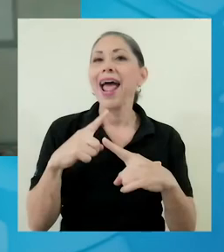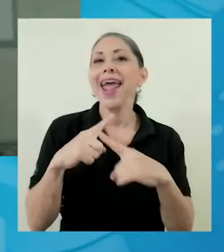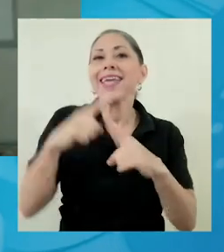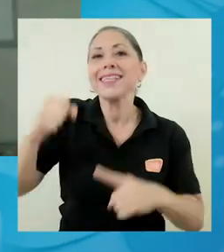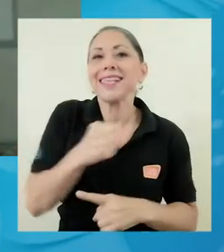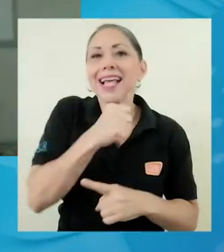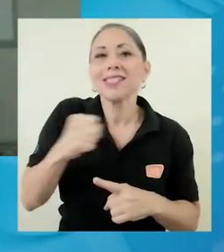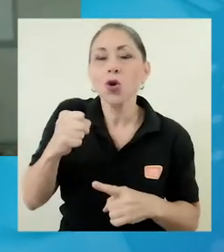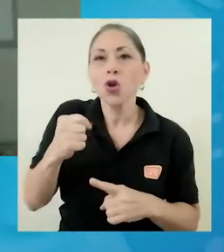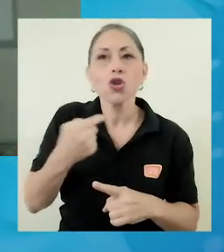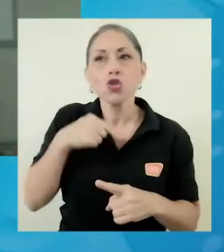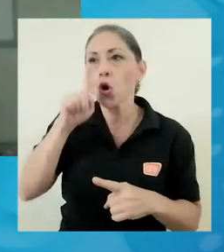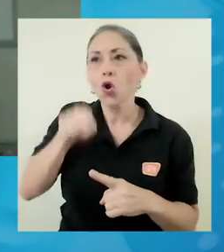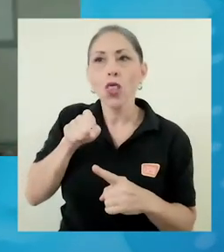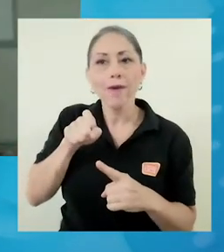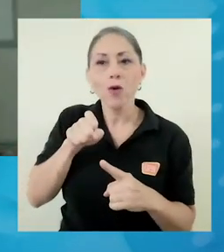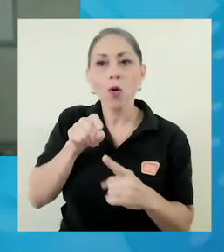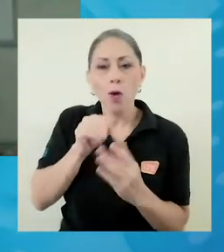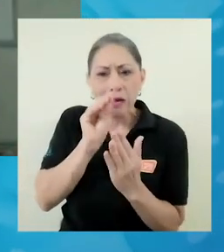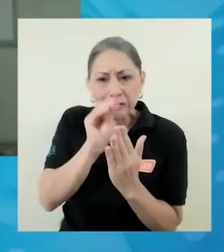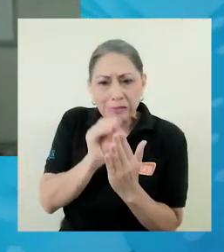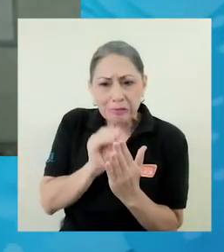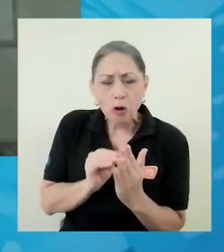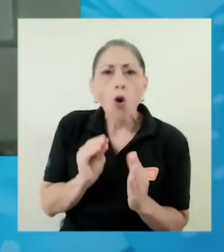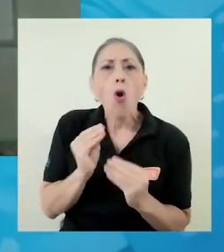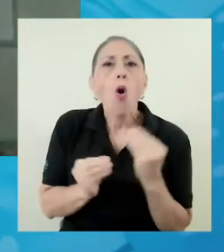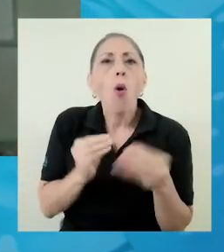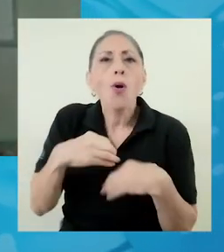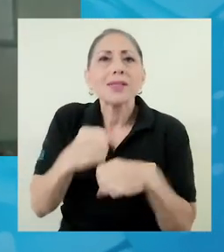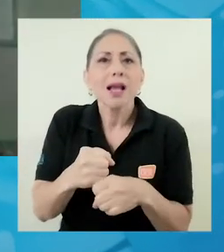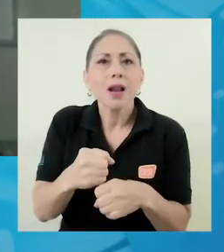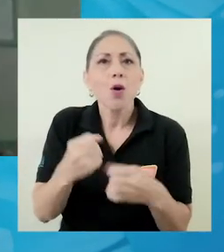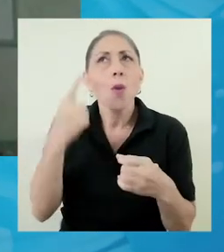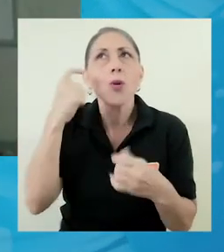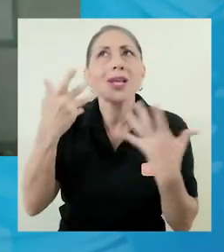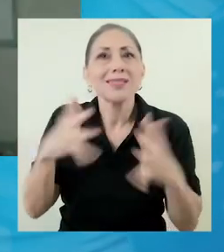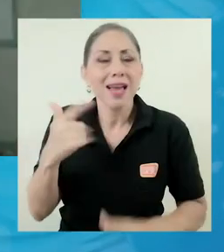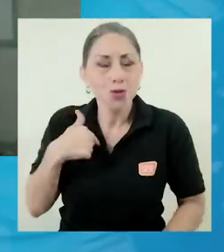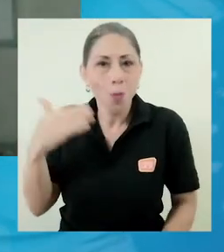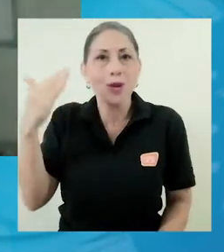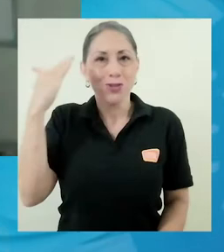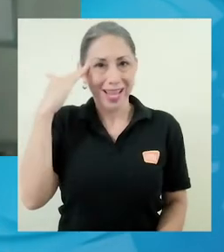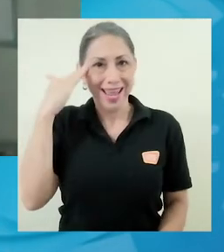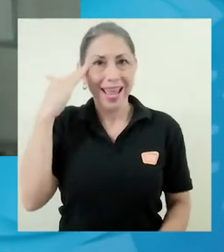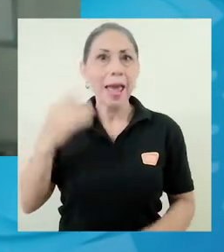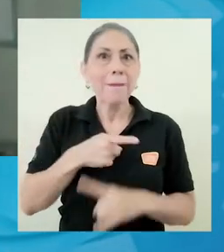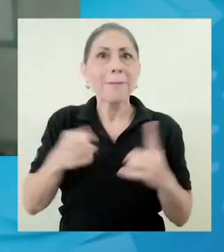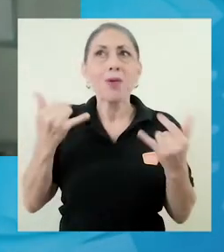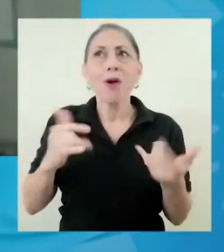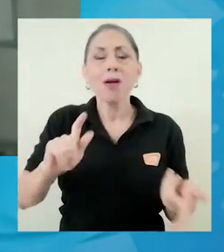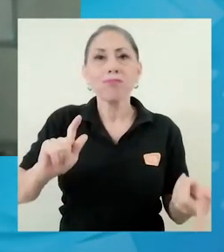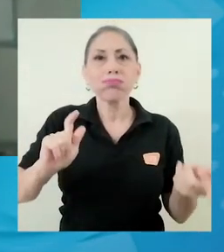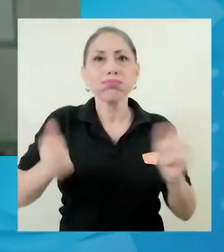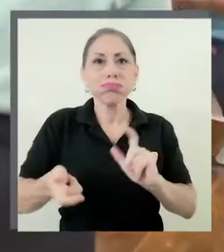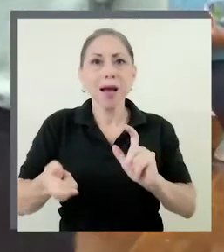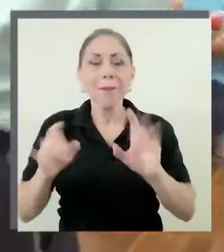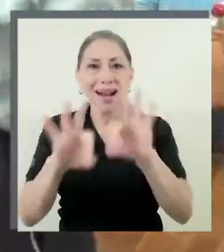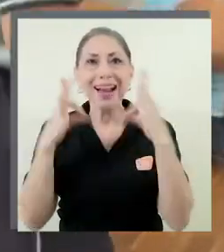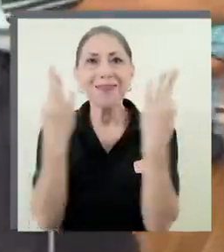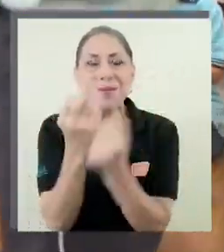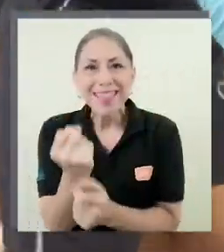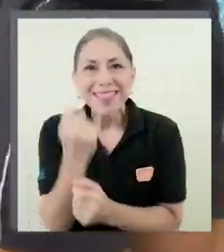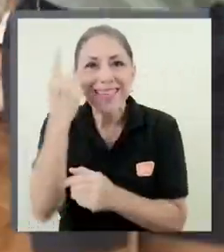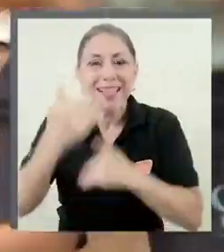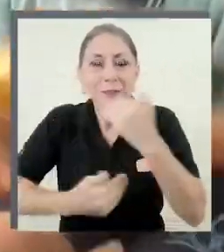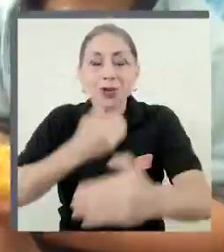hacerlo porque ya yo me lo sé. Entonces ahora sí darle la vuelta para que la familia entienda cómo es el proceso. Eso ha